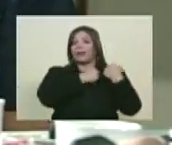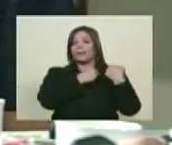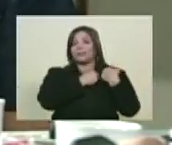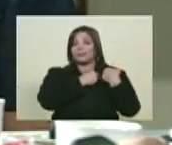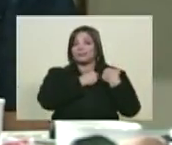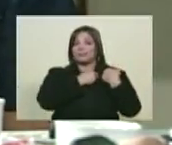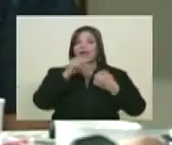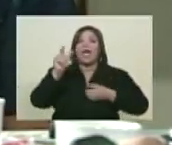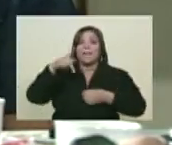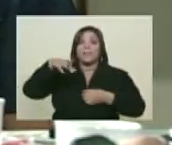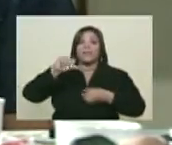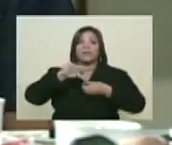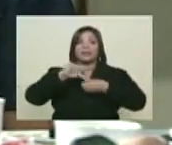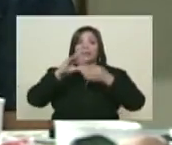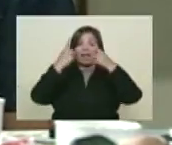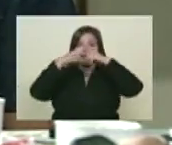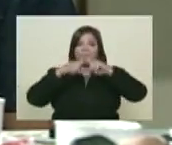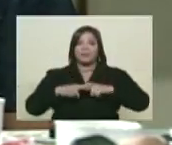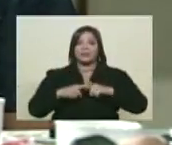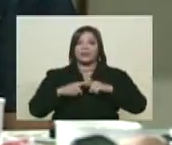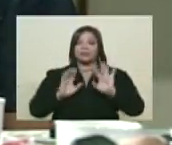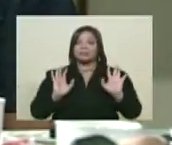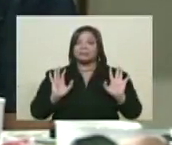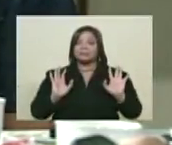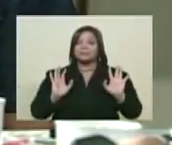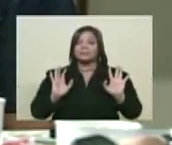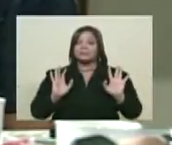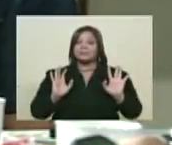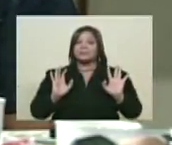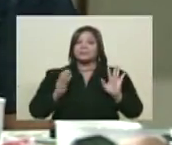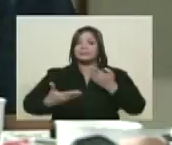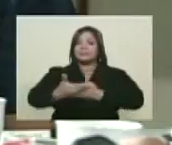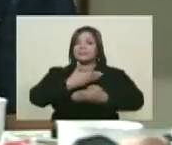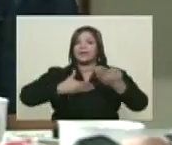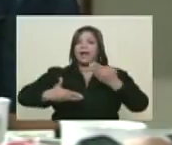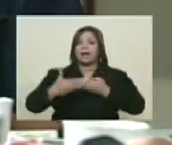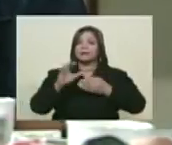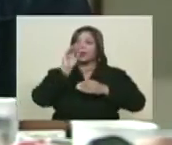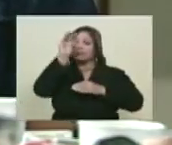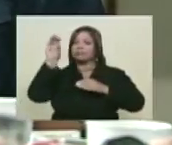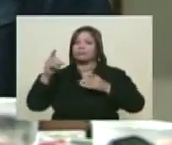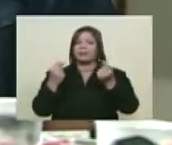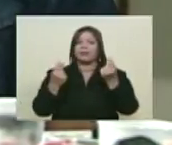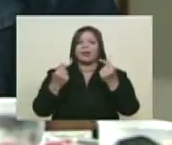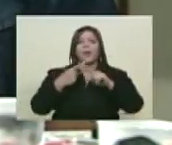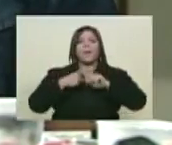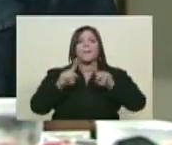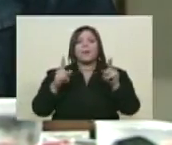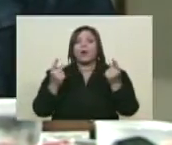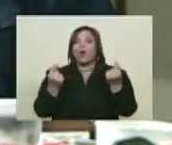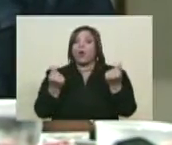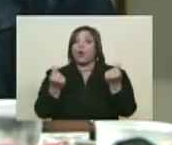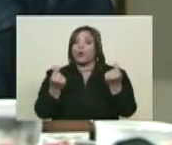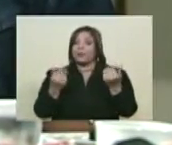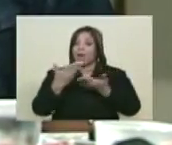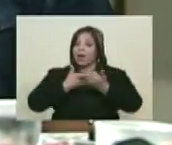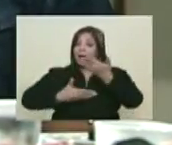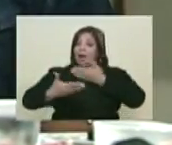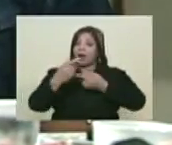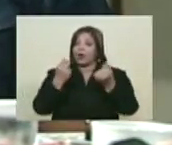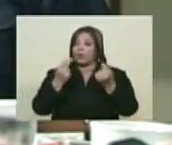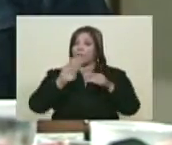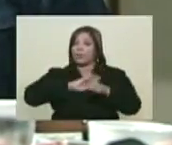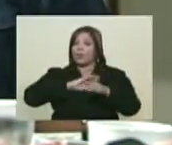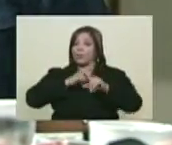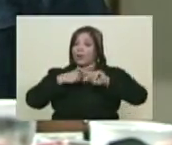Pedereza lo administra, hace mercado y hace colocaciones. Pero la economía, la administración del país